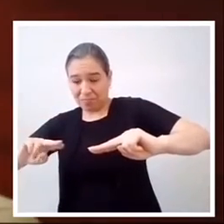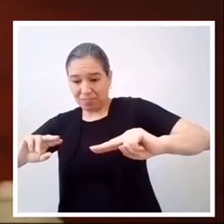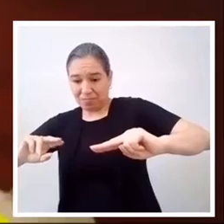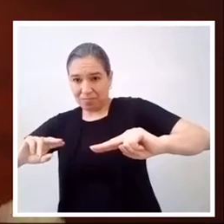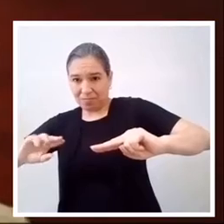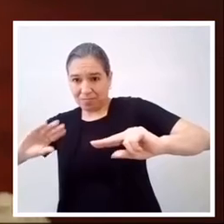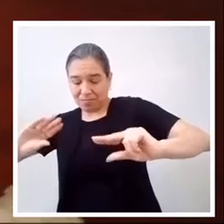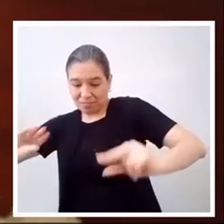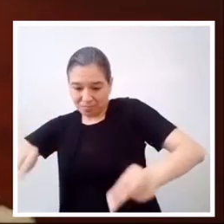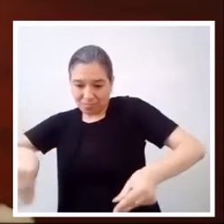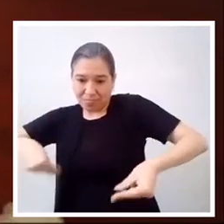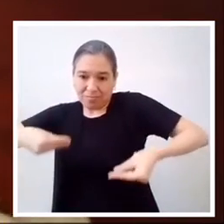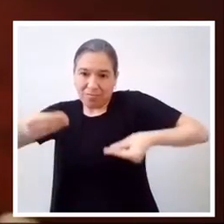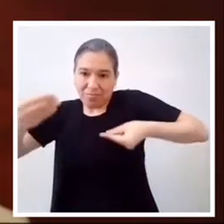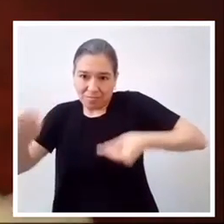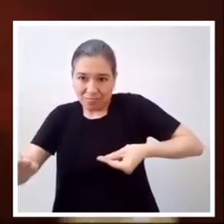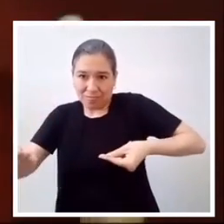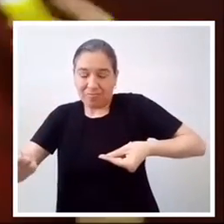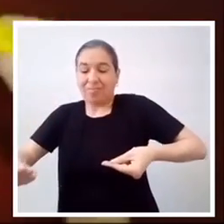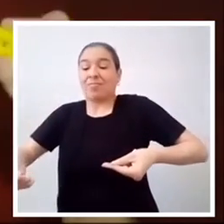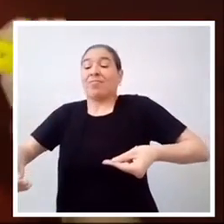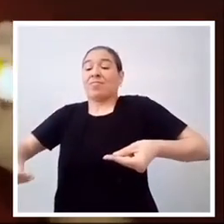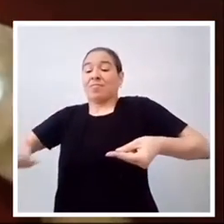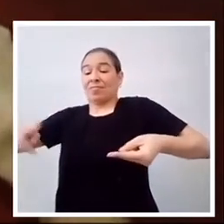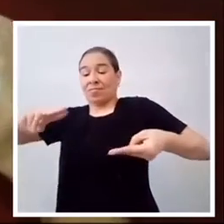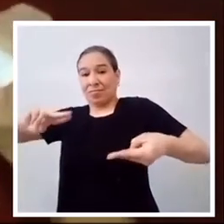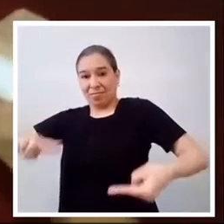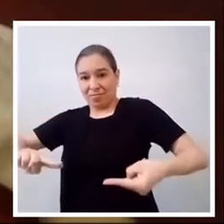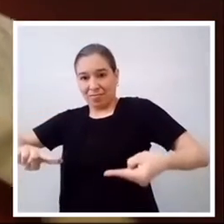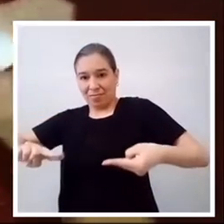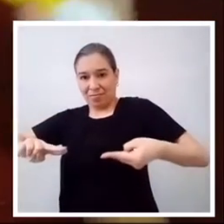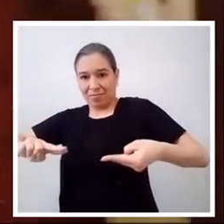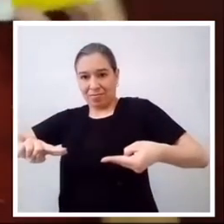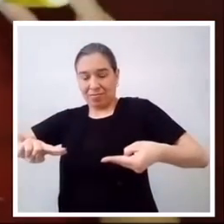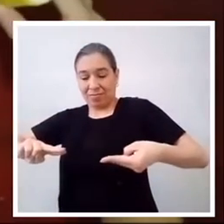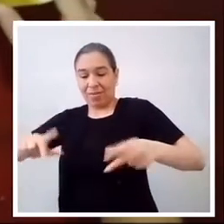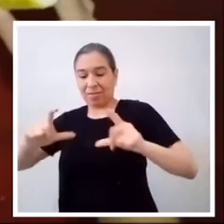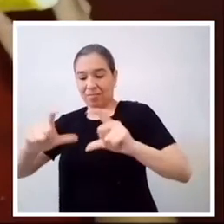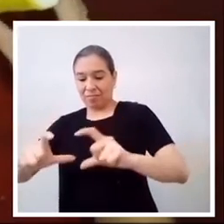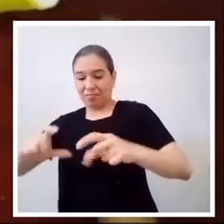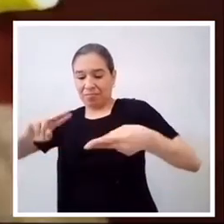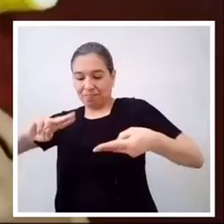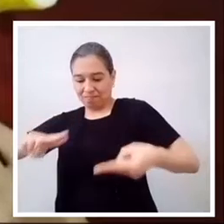Y el otro, lo pegaremos, por el reverso.